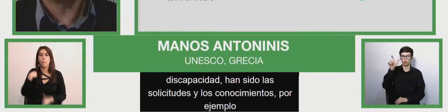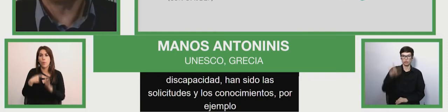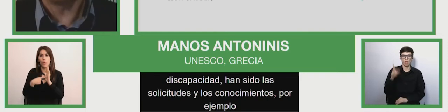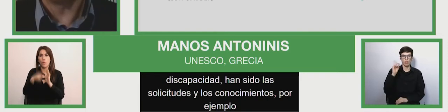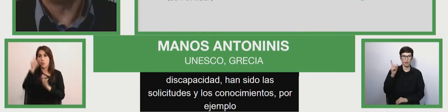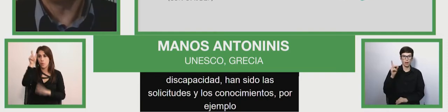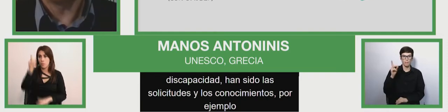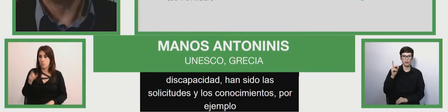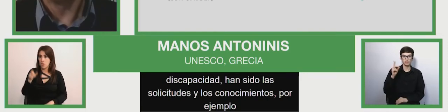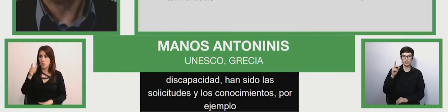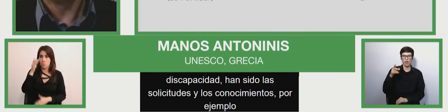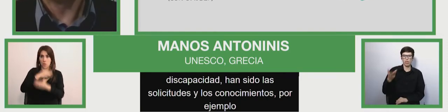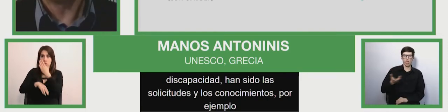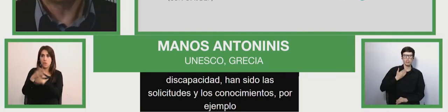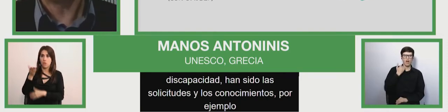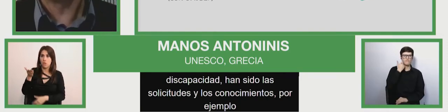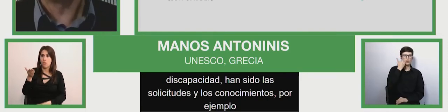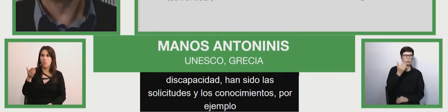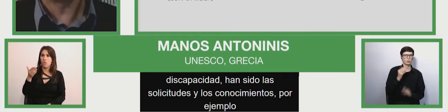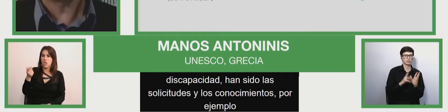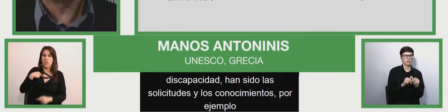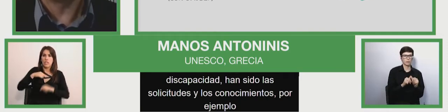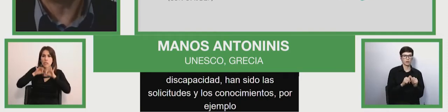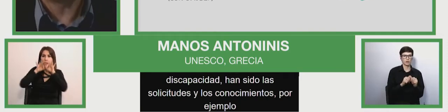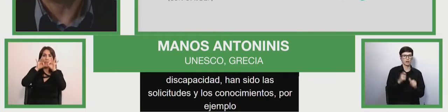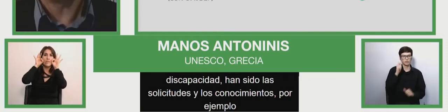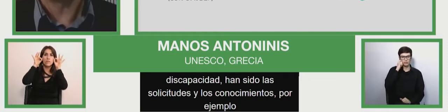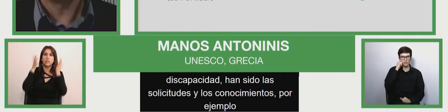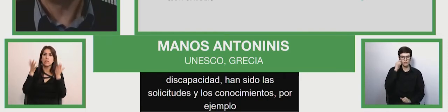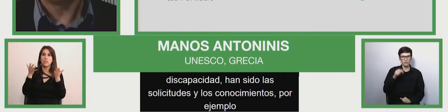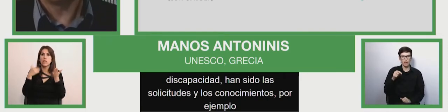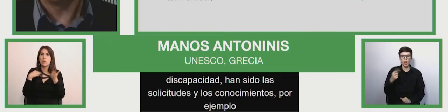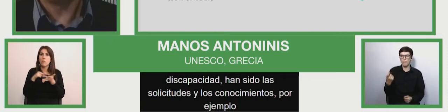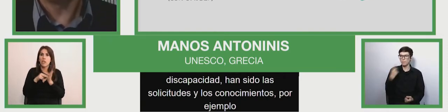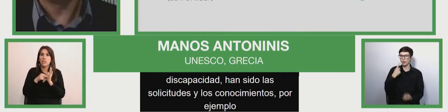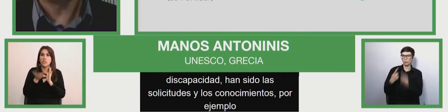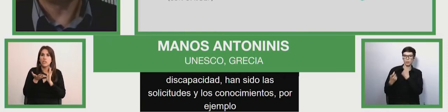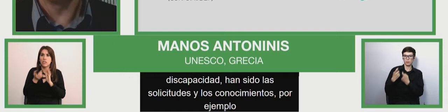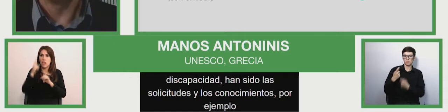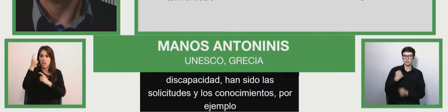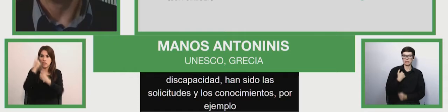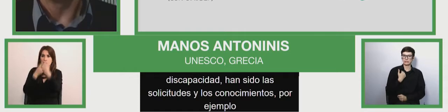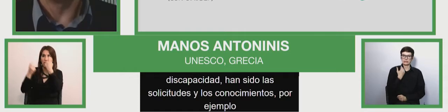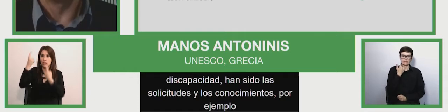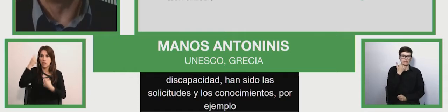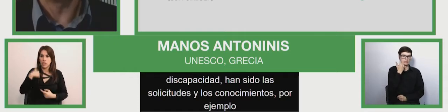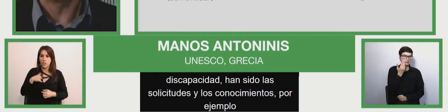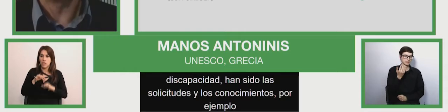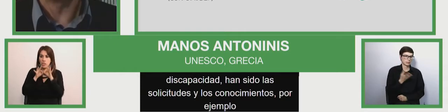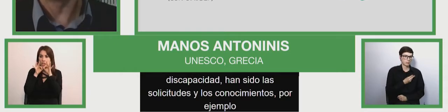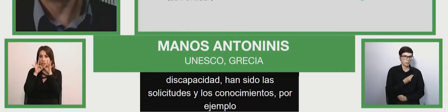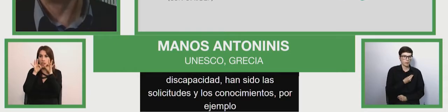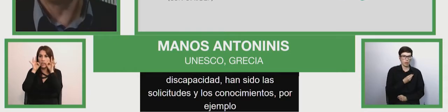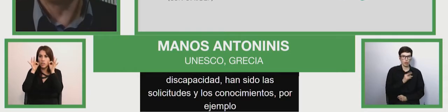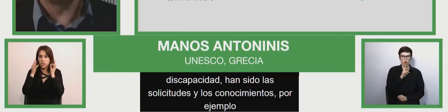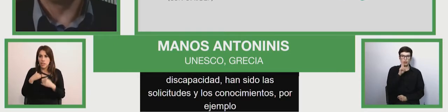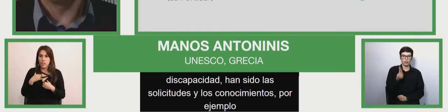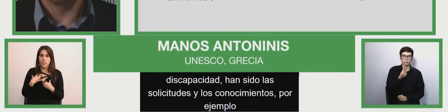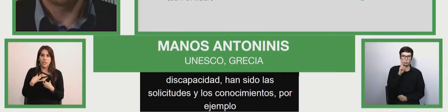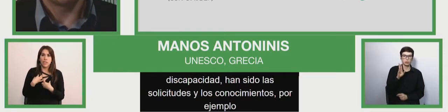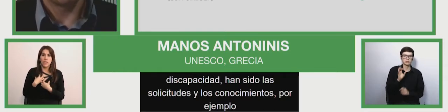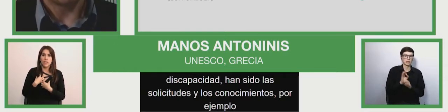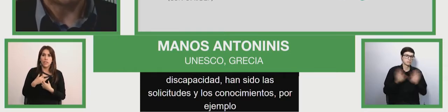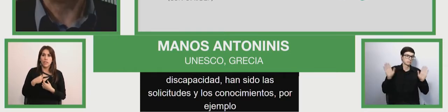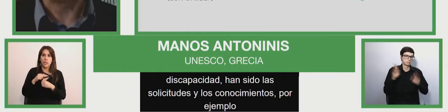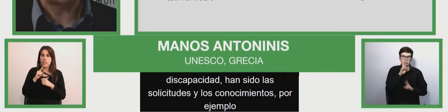avergenza a la familia, determinadas preguntas suicidan el temor a la estigmatización y se obtienen respuestas imprevisibles.